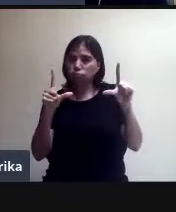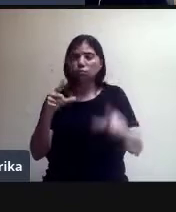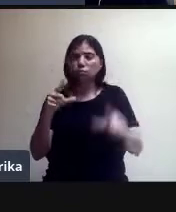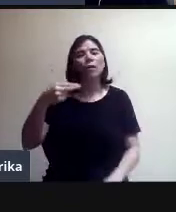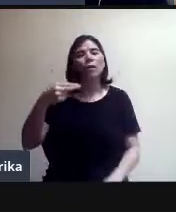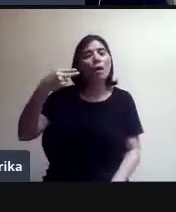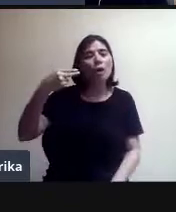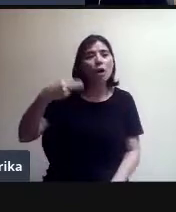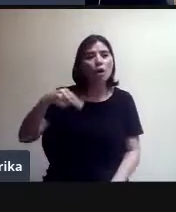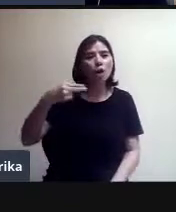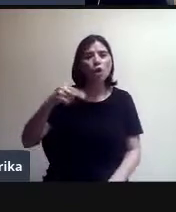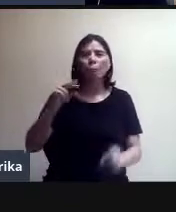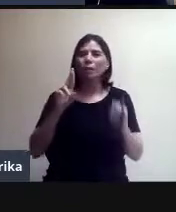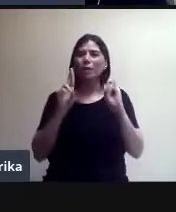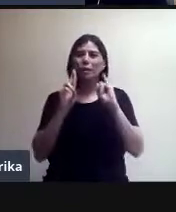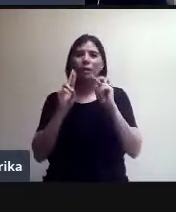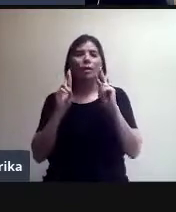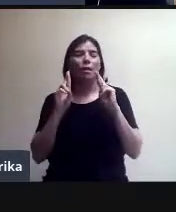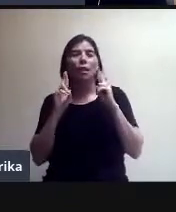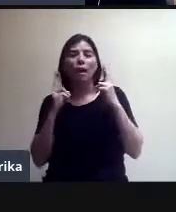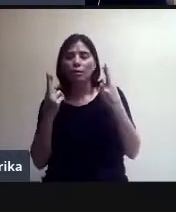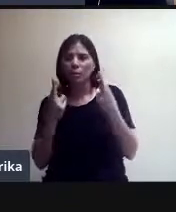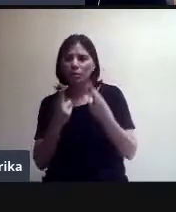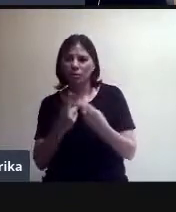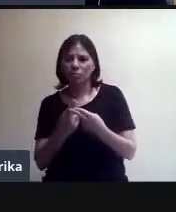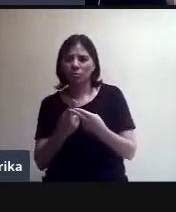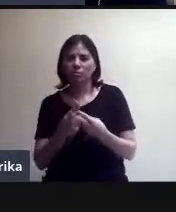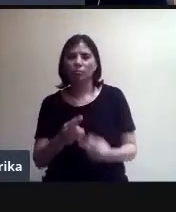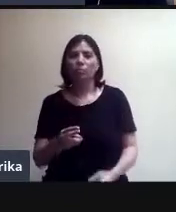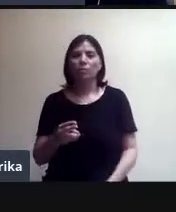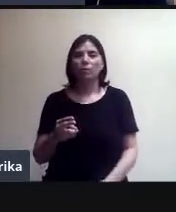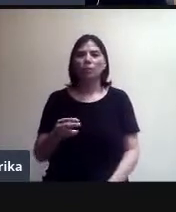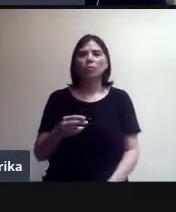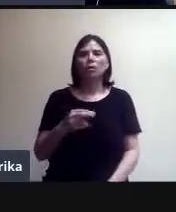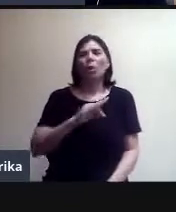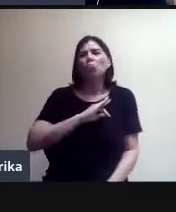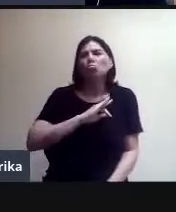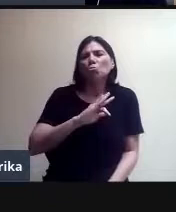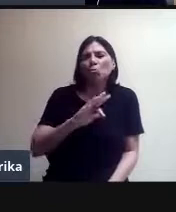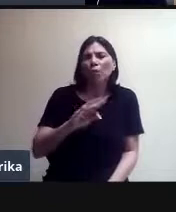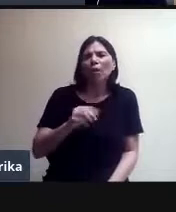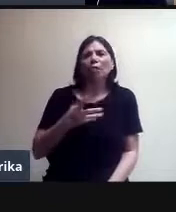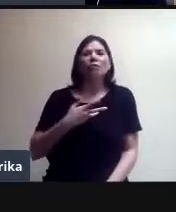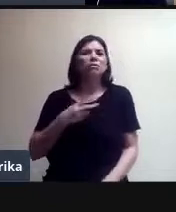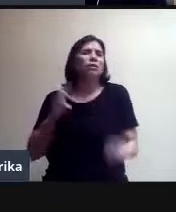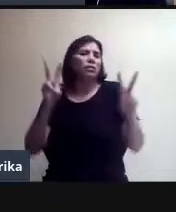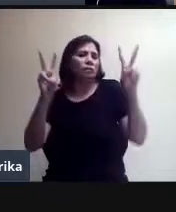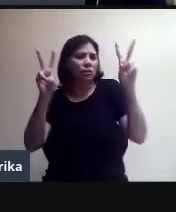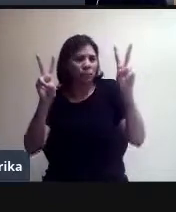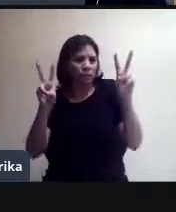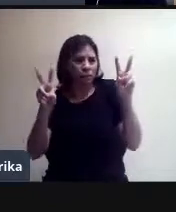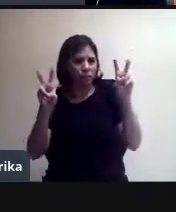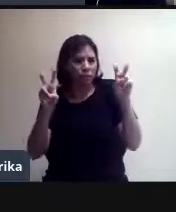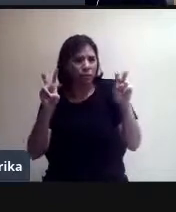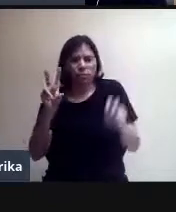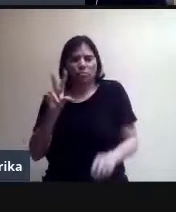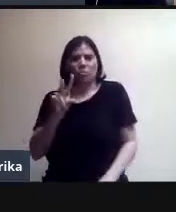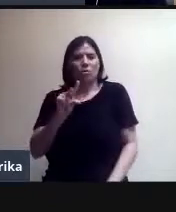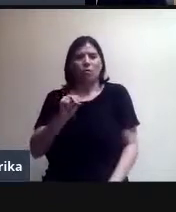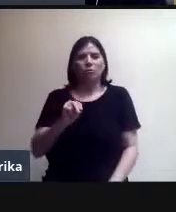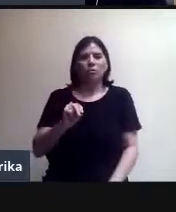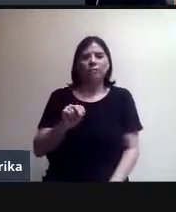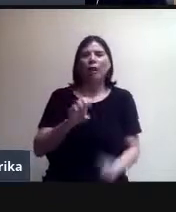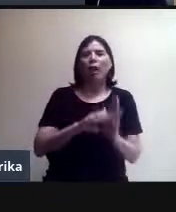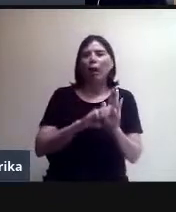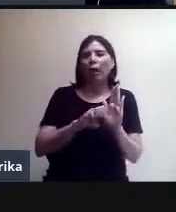reunión, que puede tener nombre o no. Por ejemplo, reunión de consejo técnico de junio. Entonces,